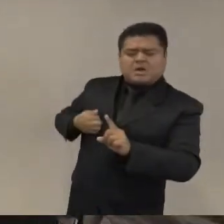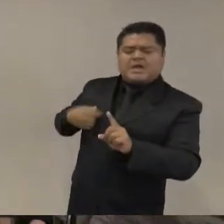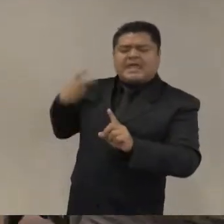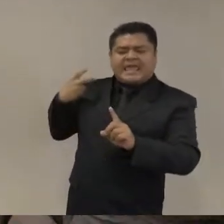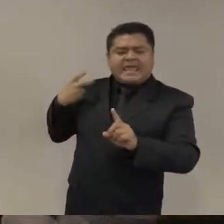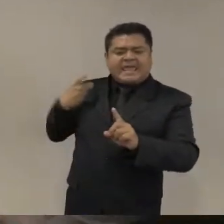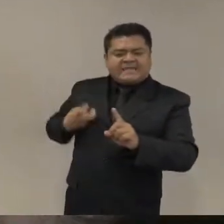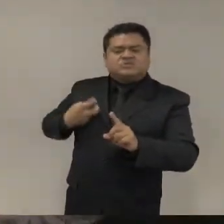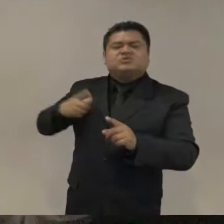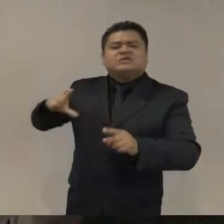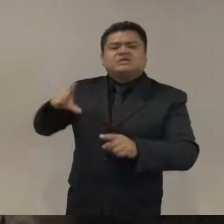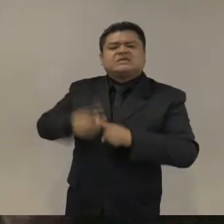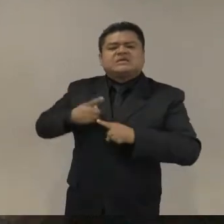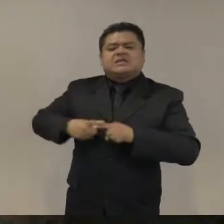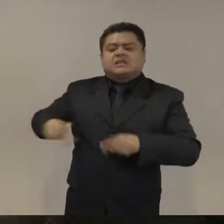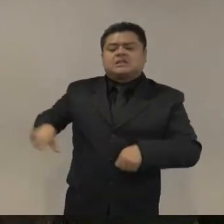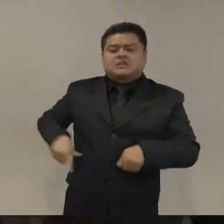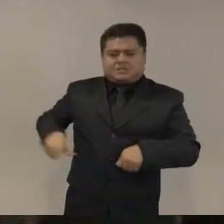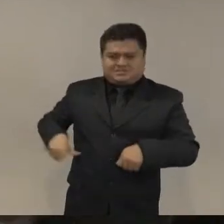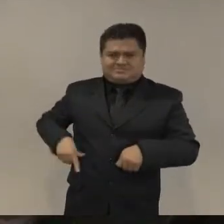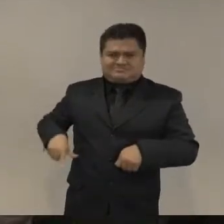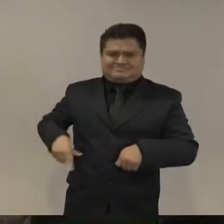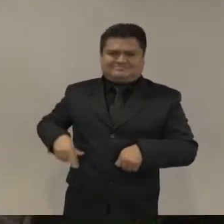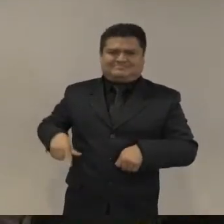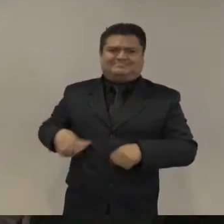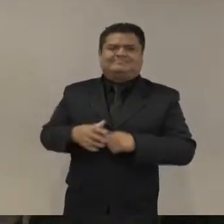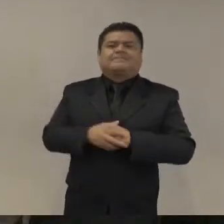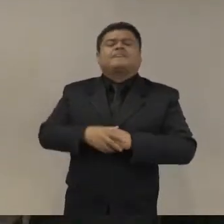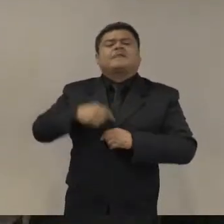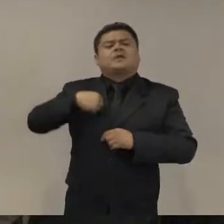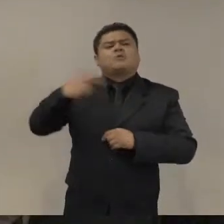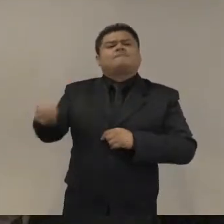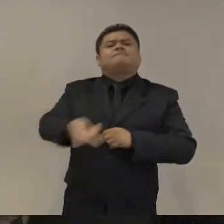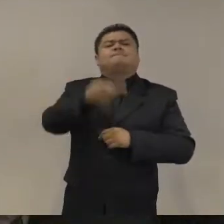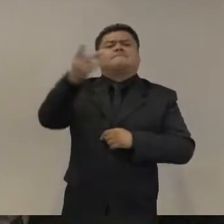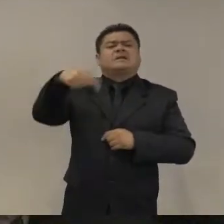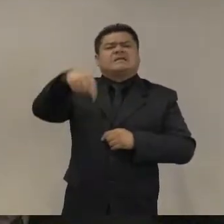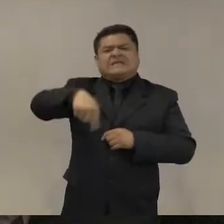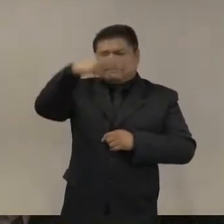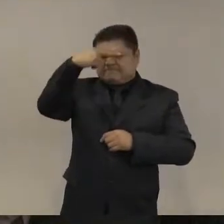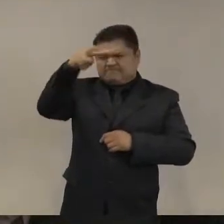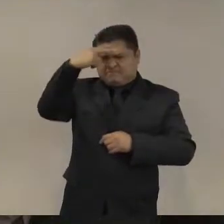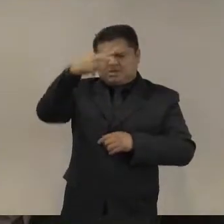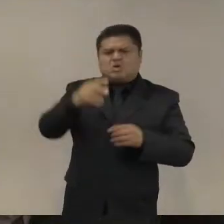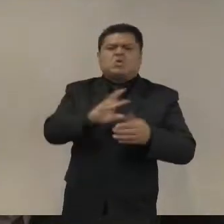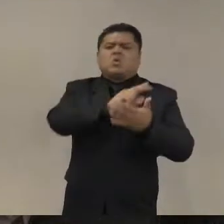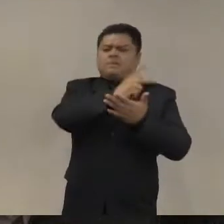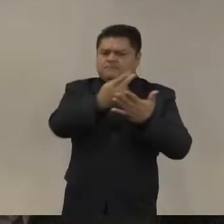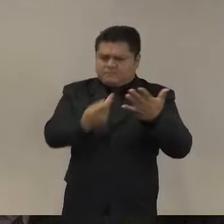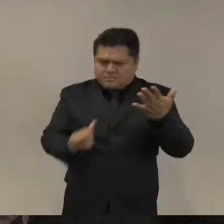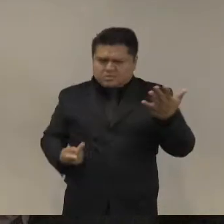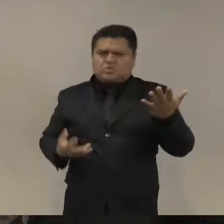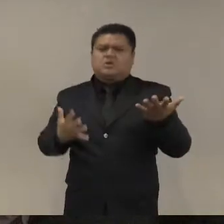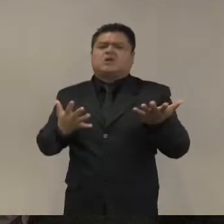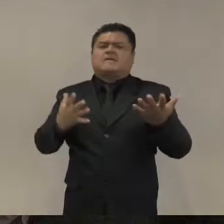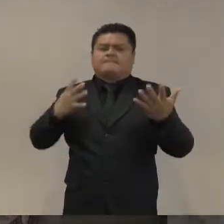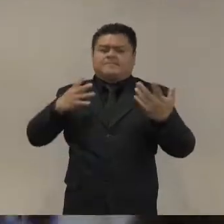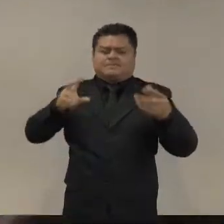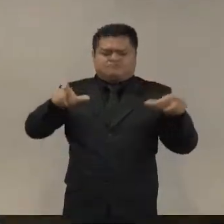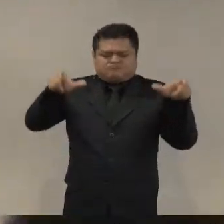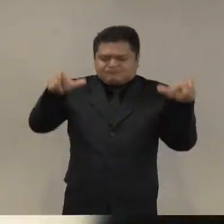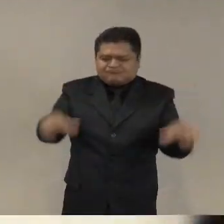cuadrantes de la Ciudad de México y otros planes de seguridad si han logrado buenos resultados